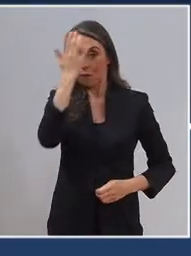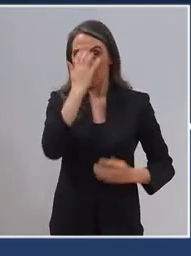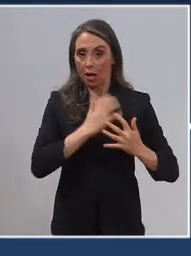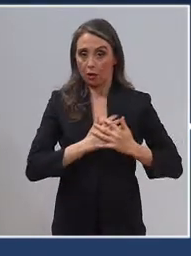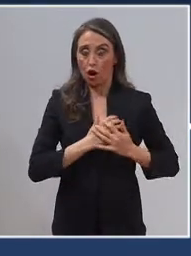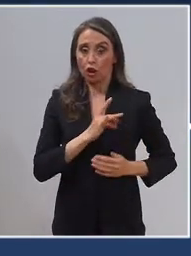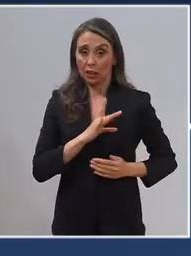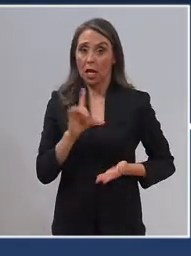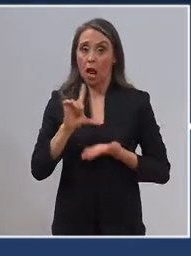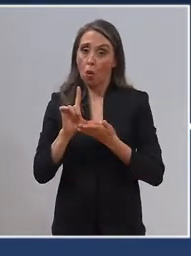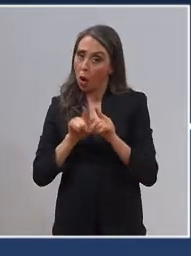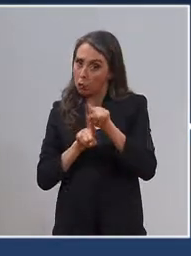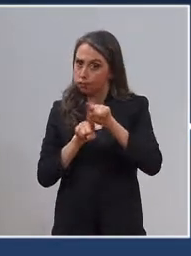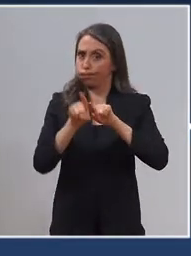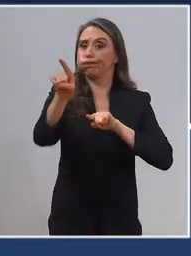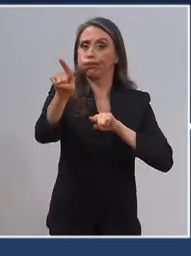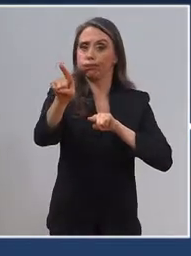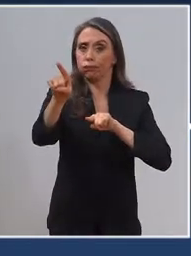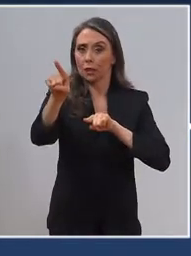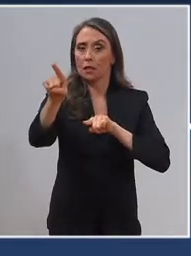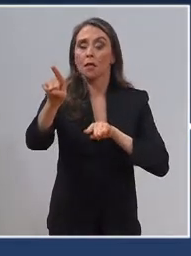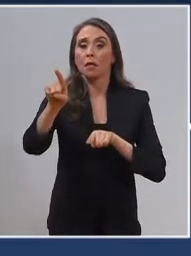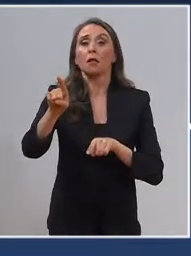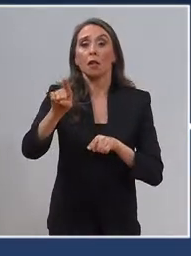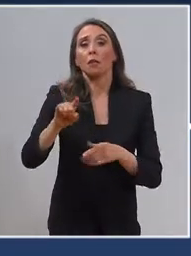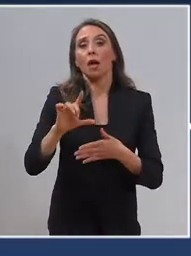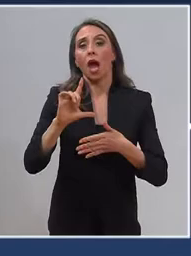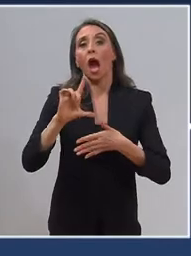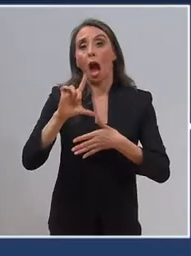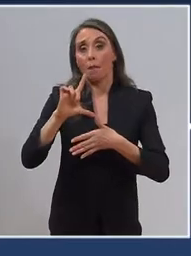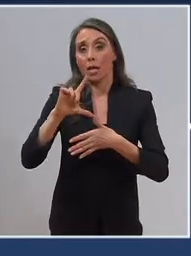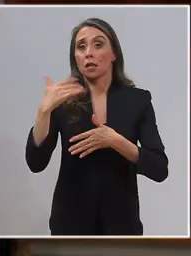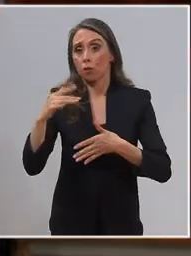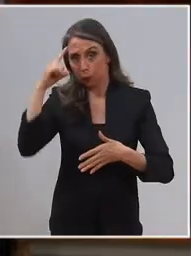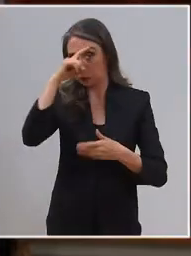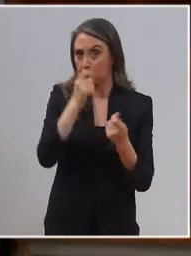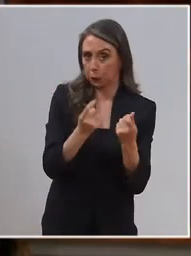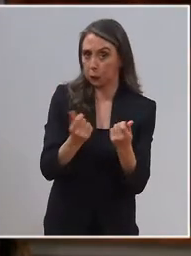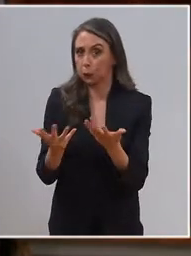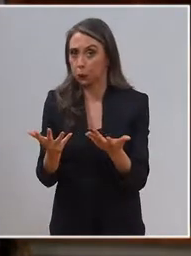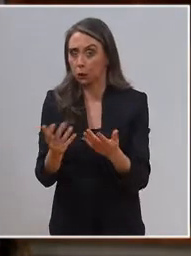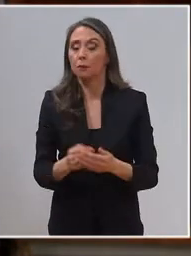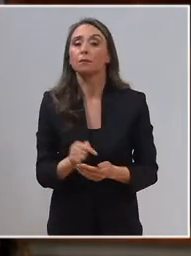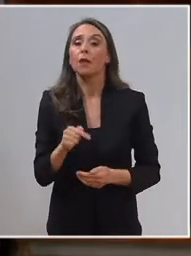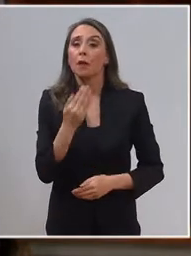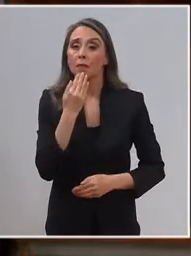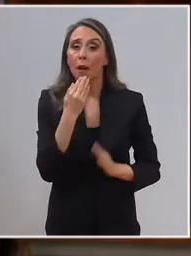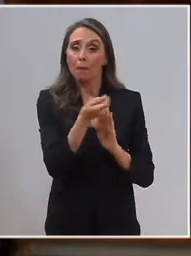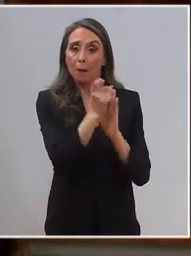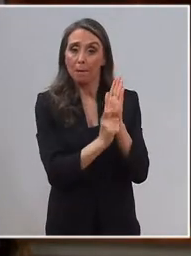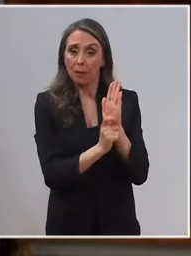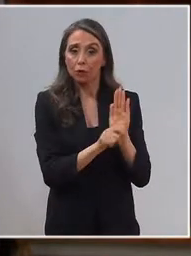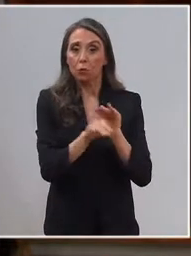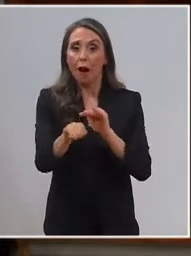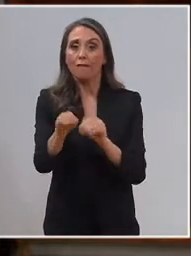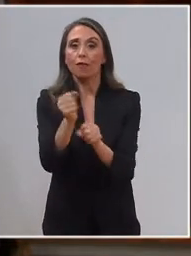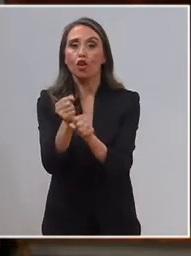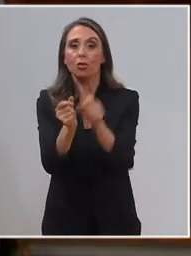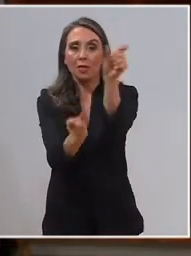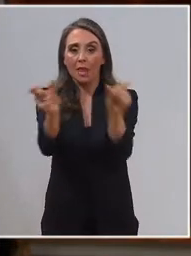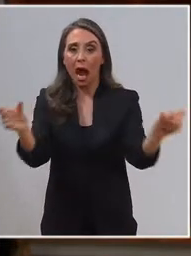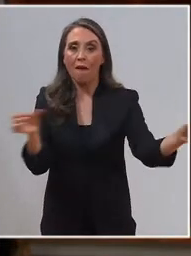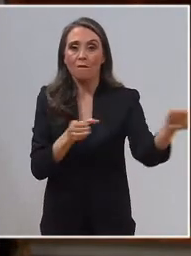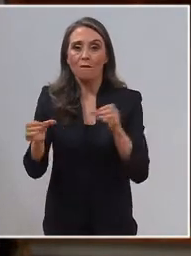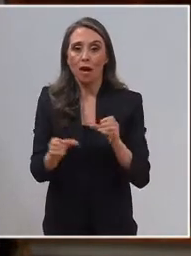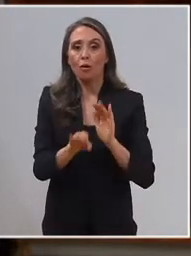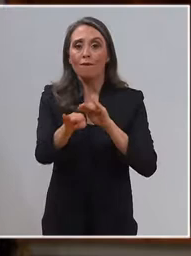pone en los lugares de vanguardia en una América Latina muy golpeada. Este es también un presupuesto pro empleos y pro